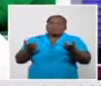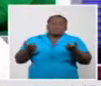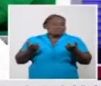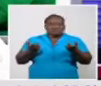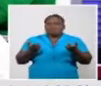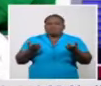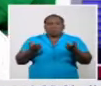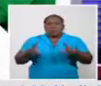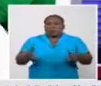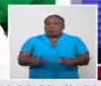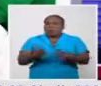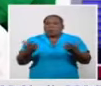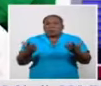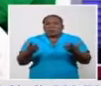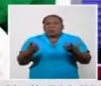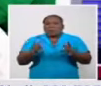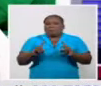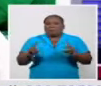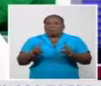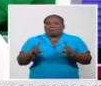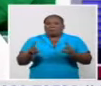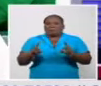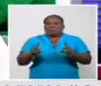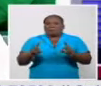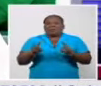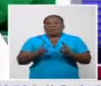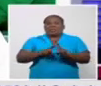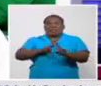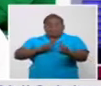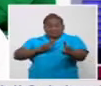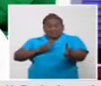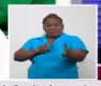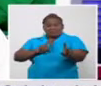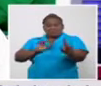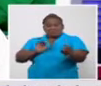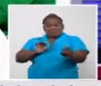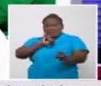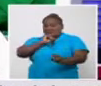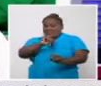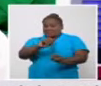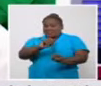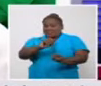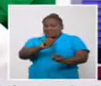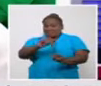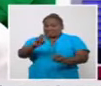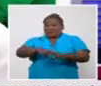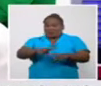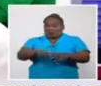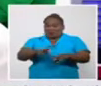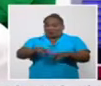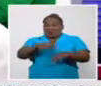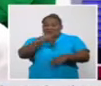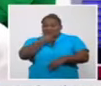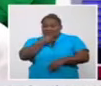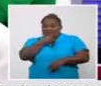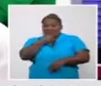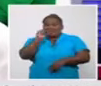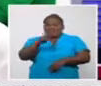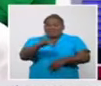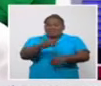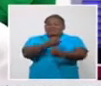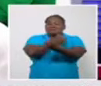el el distanciamiento social pues hace que sean territorios muy riesgosos